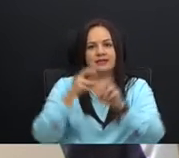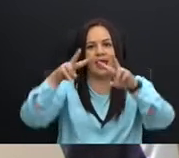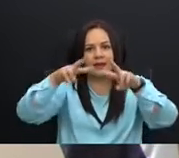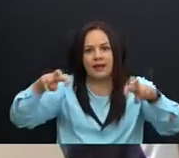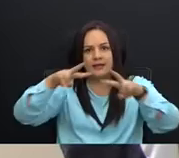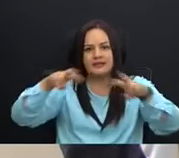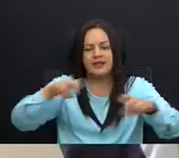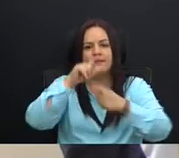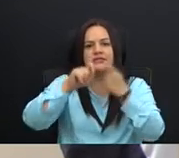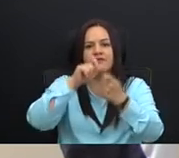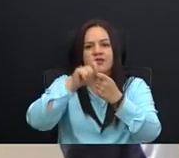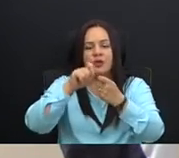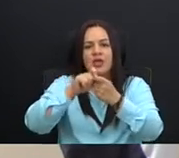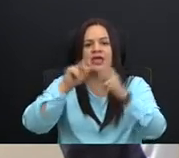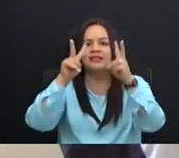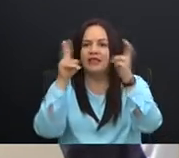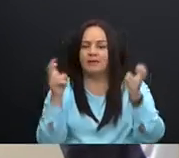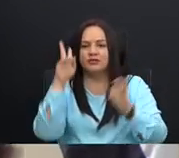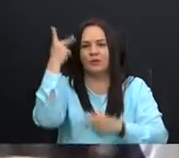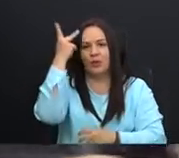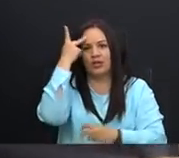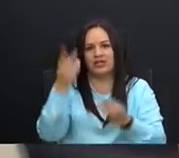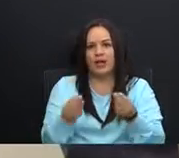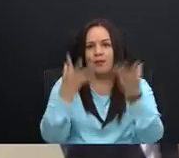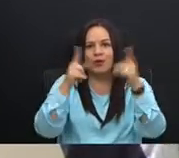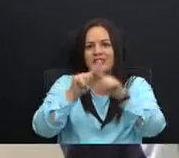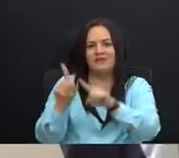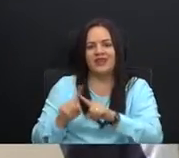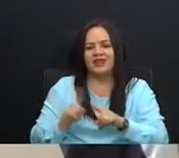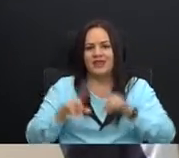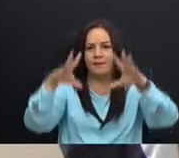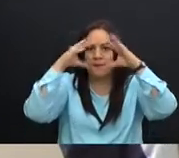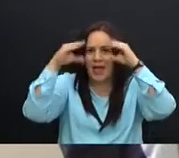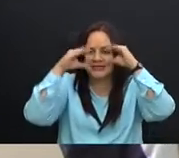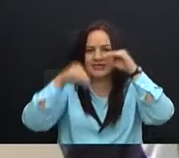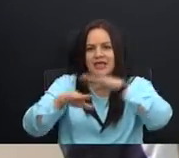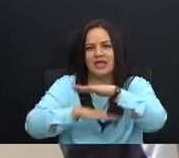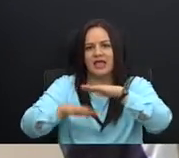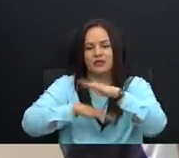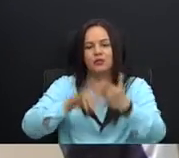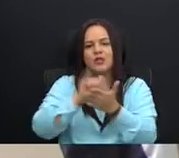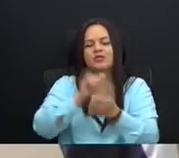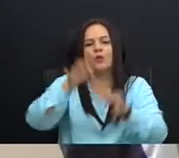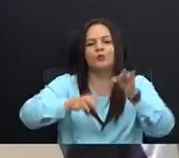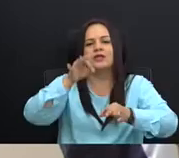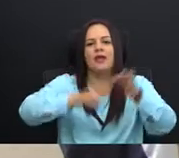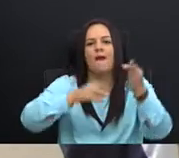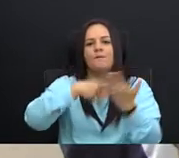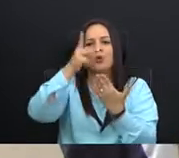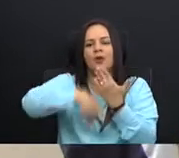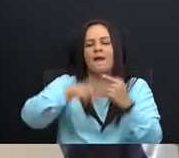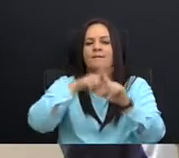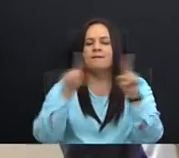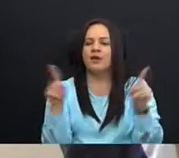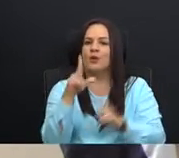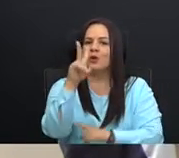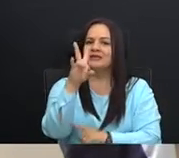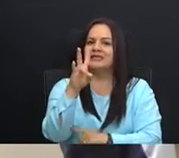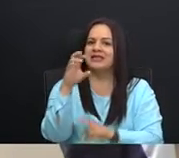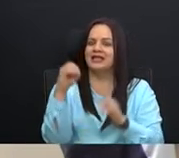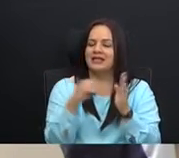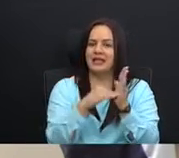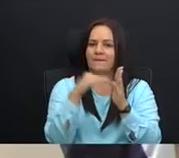específicos, de temas, en política pública, con diferentes bases de datos, es como la, justificación del programa, pero los 70 millones,